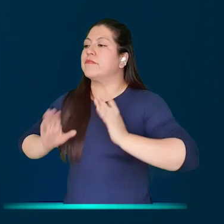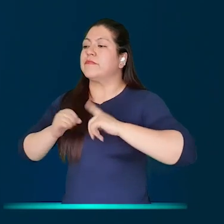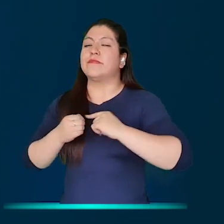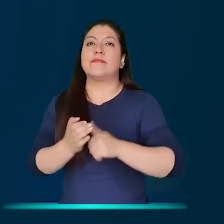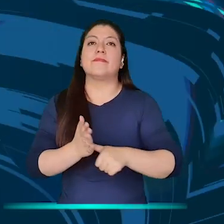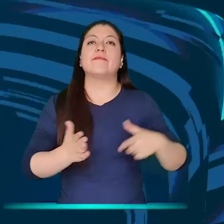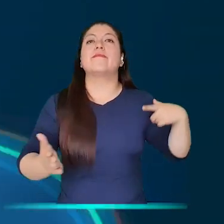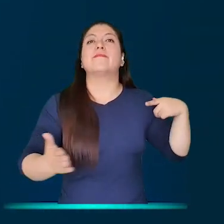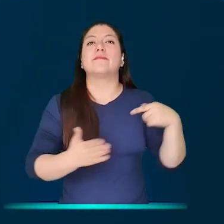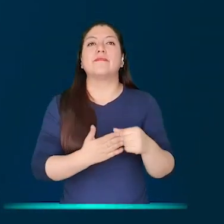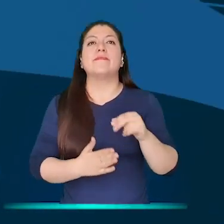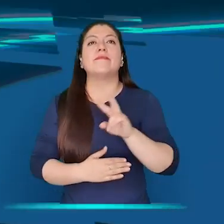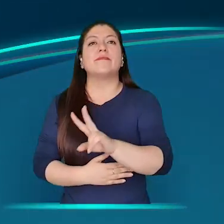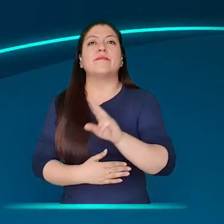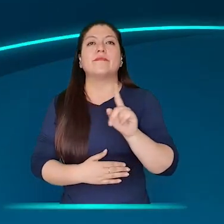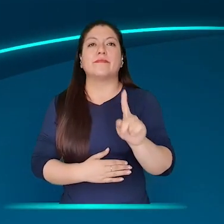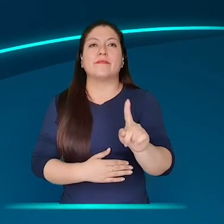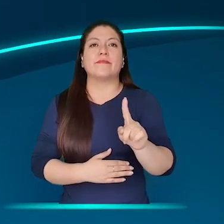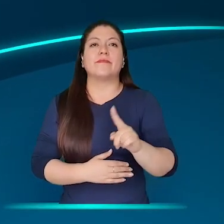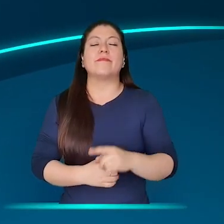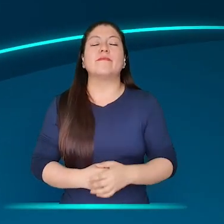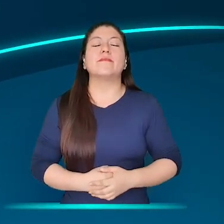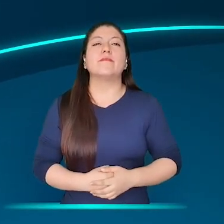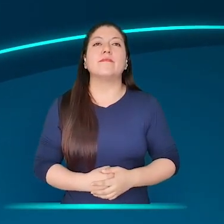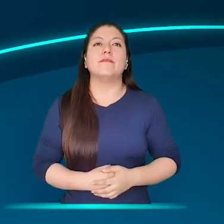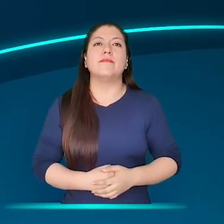Somos la Registraduría del Siglo XXI, Siglo XXI,.cd.cd